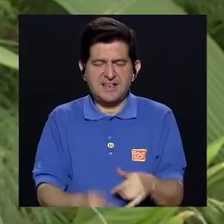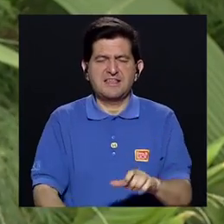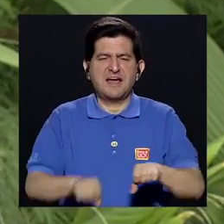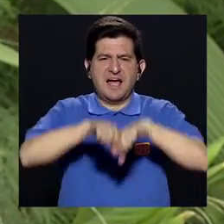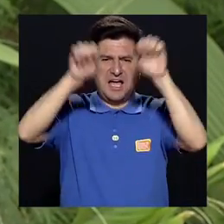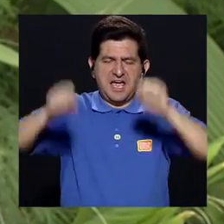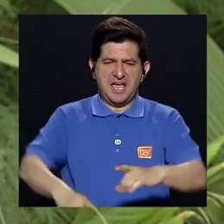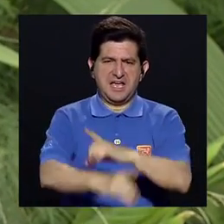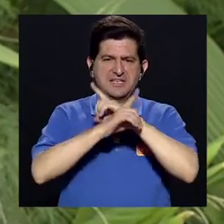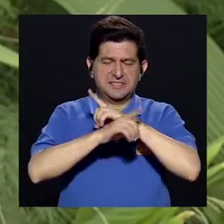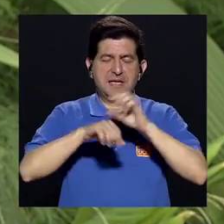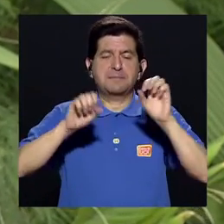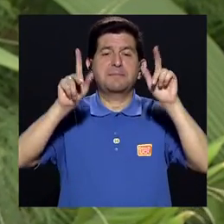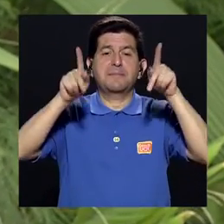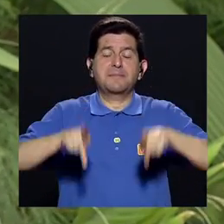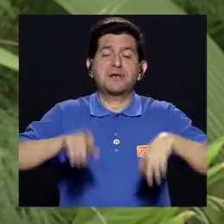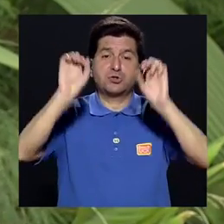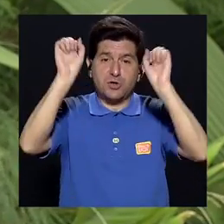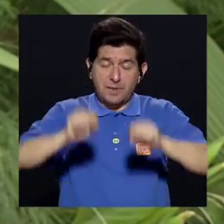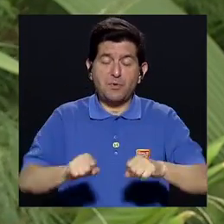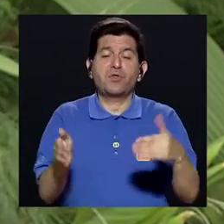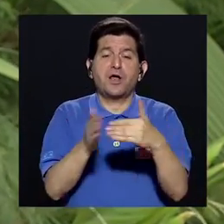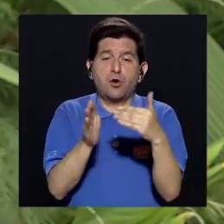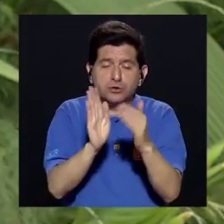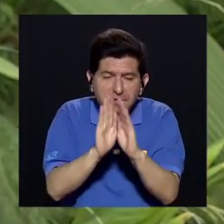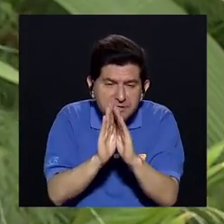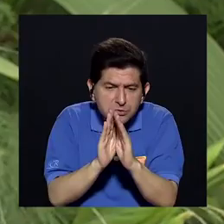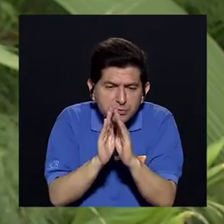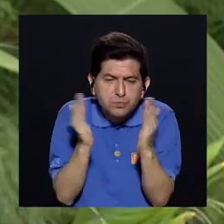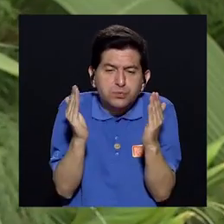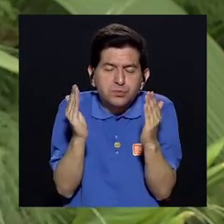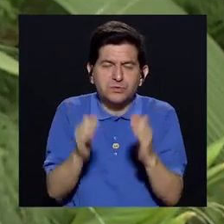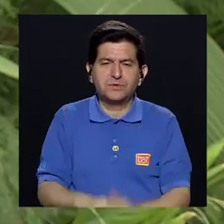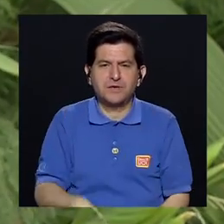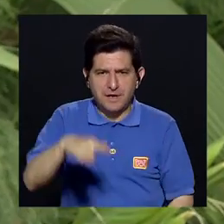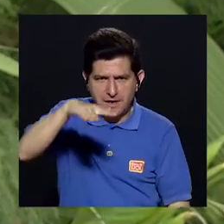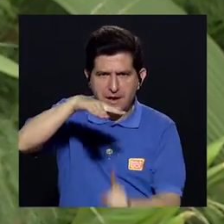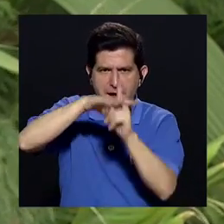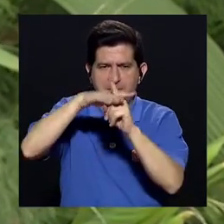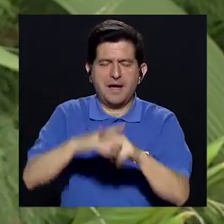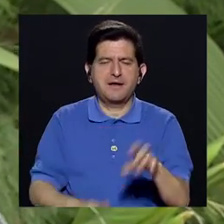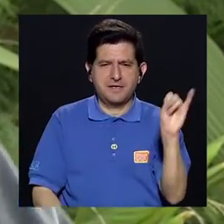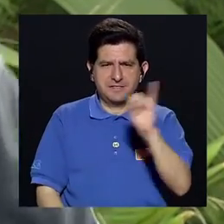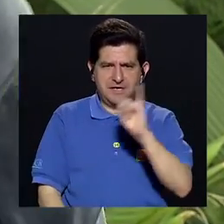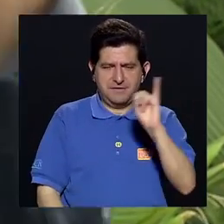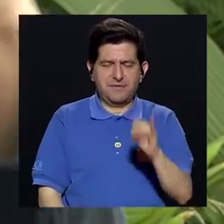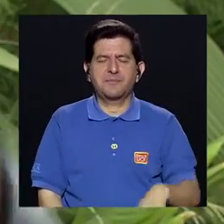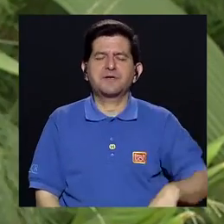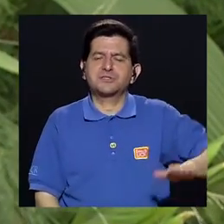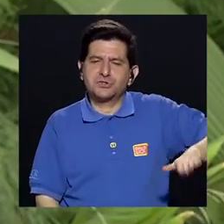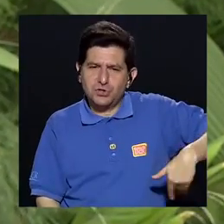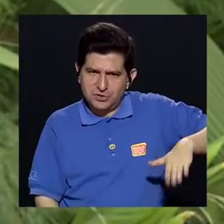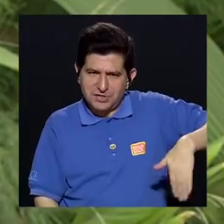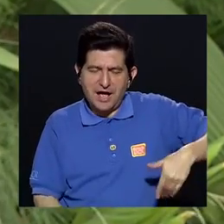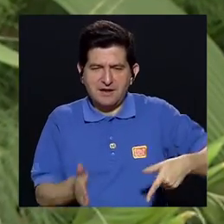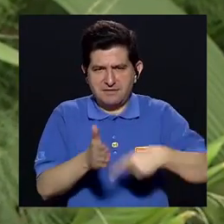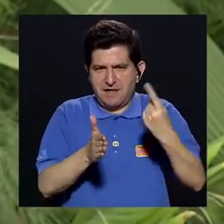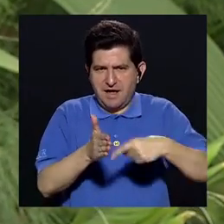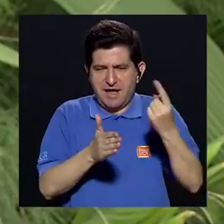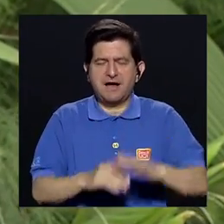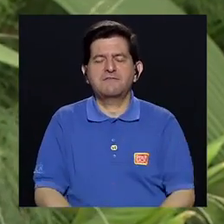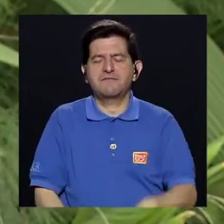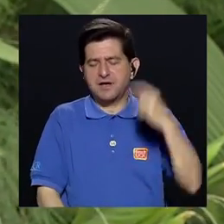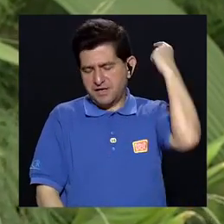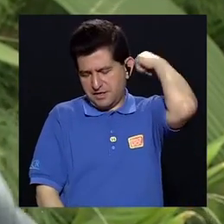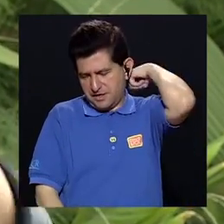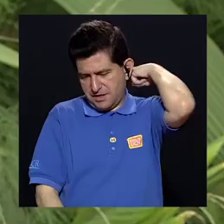Inmunitaria La persona podría Abrir esto Y vendría a ser Esta la infección Que aparece tardíamente A veces aparece en